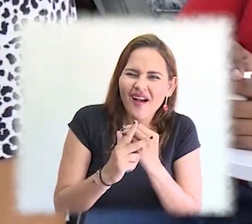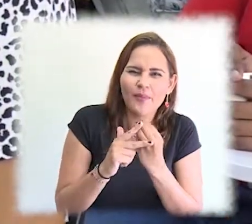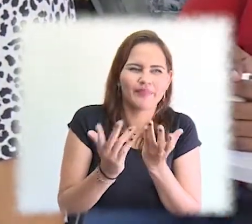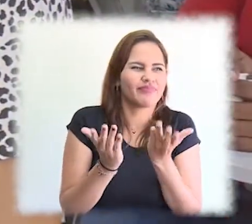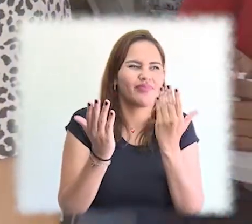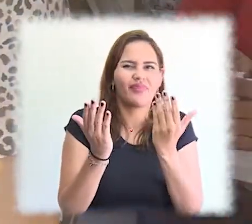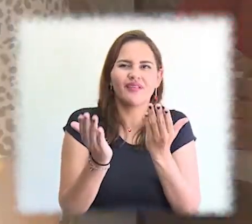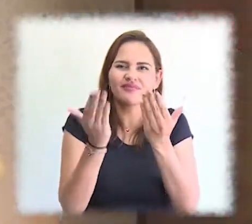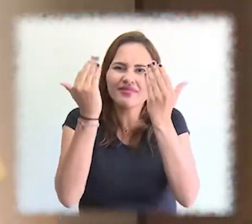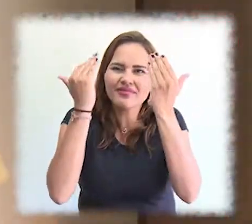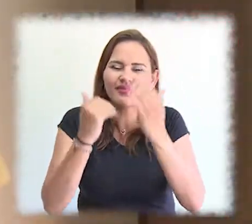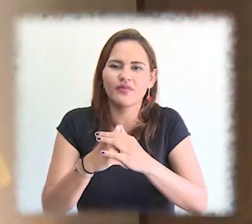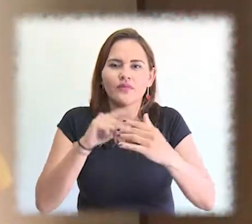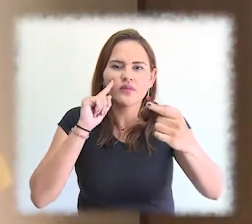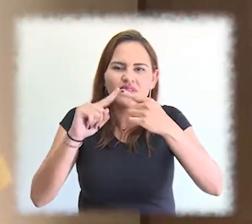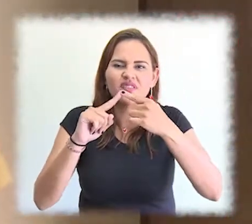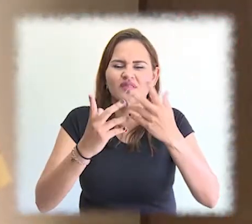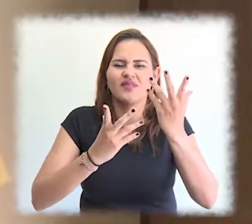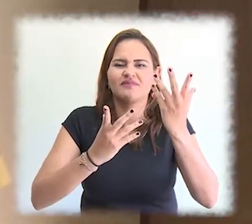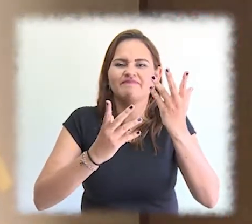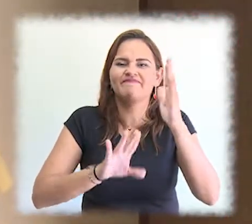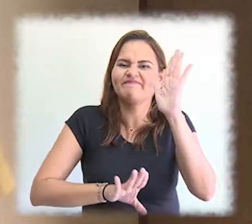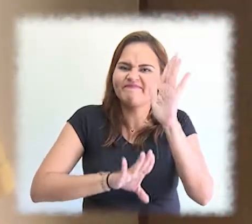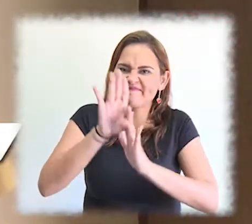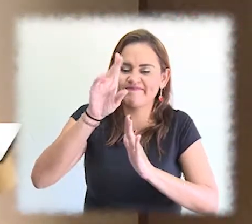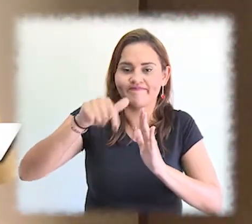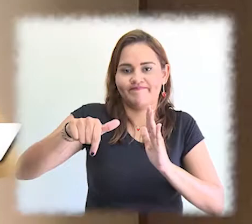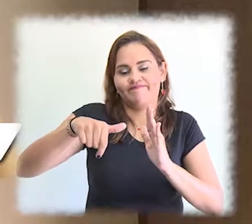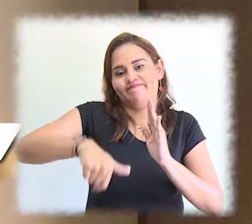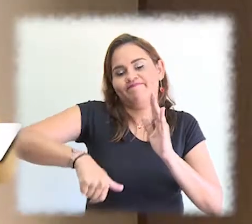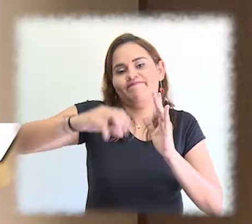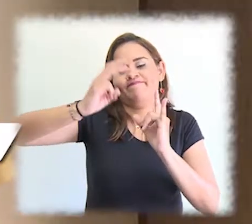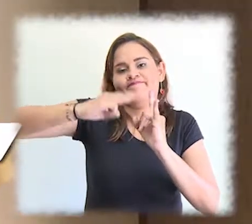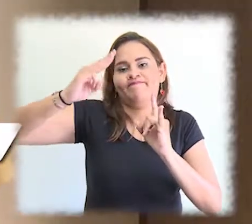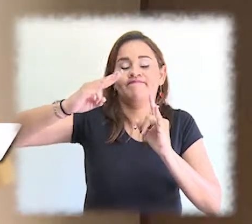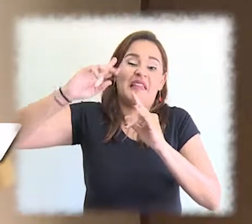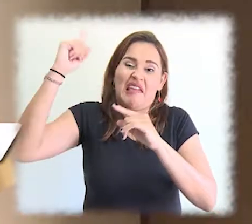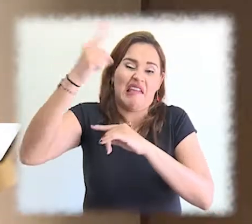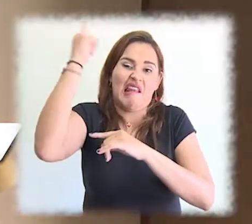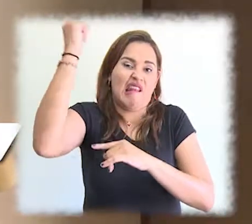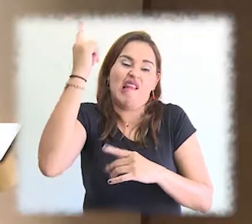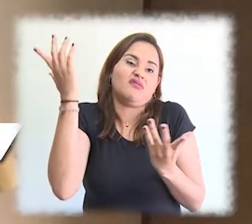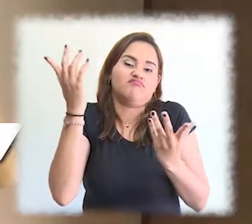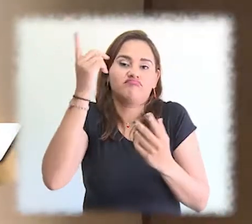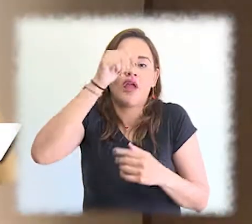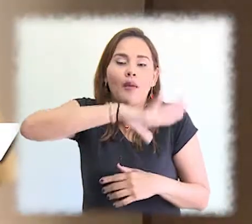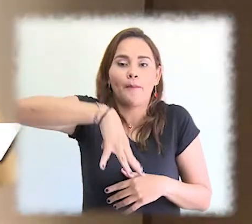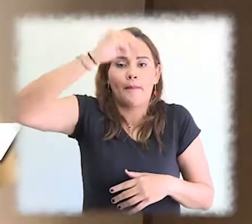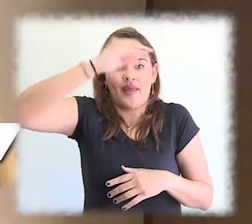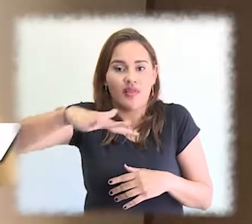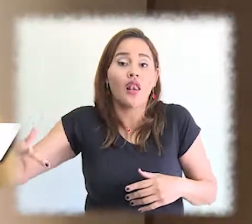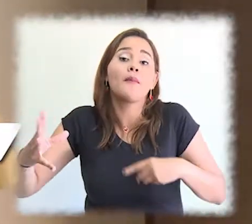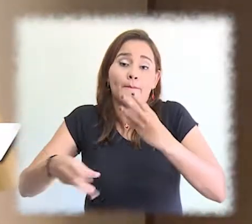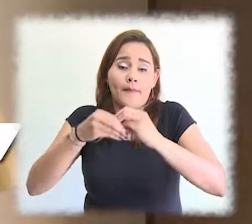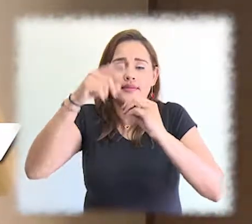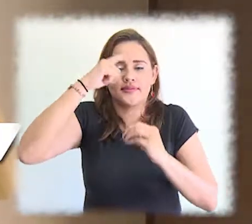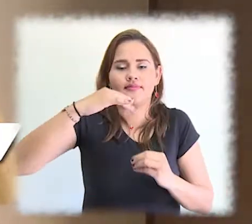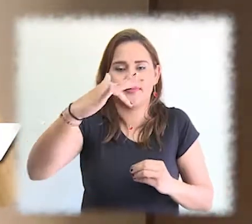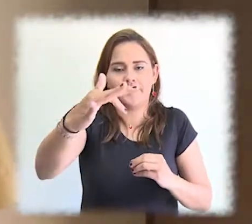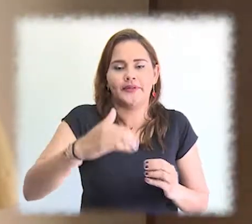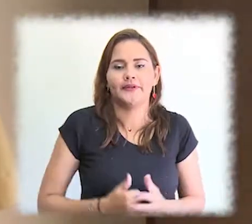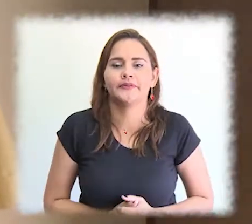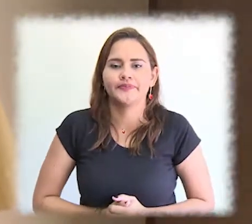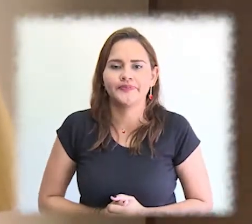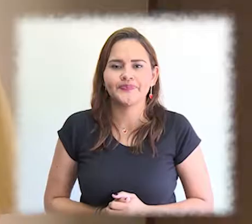Yo creo que estas son herramientas muy útiles para entidades públicas y privadas comprometidas con el desarrollo